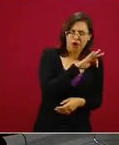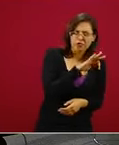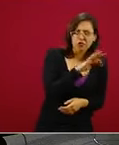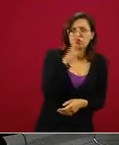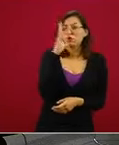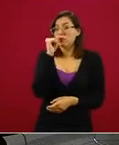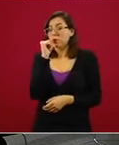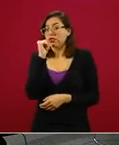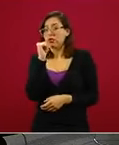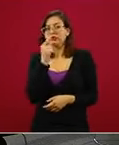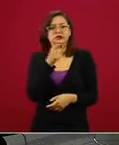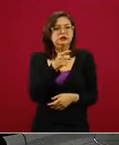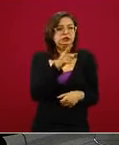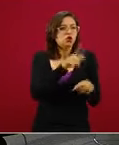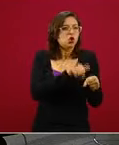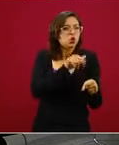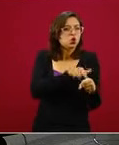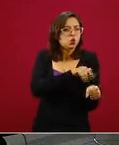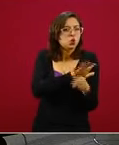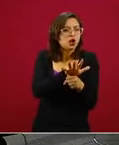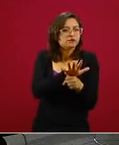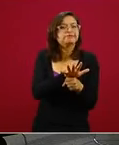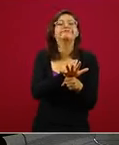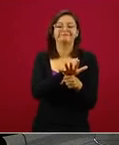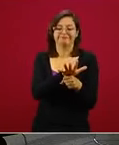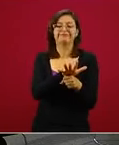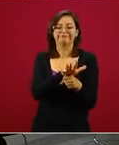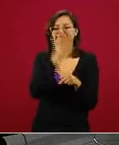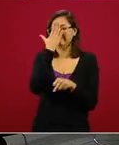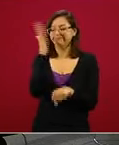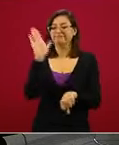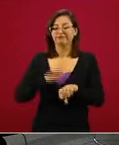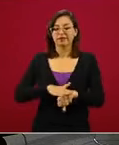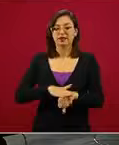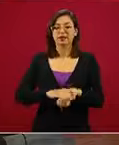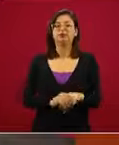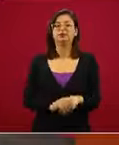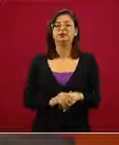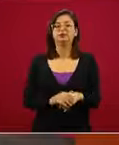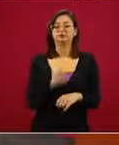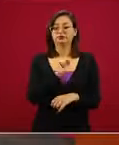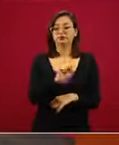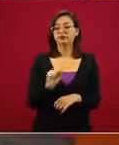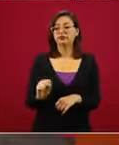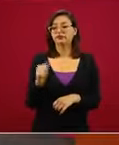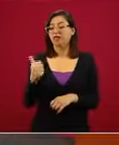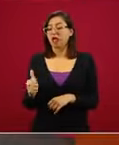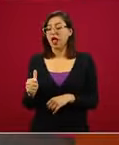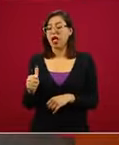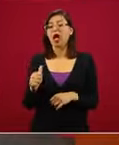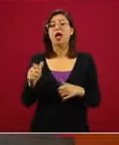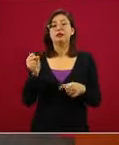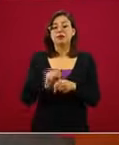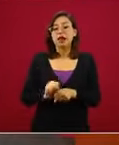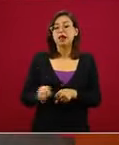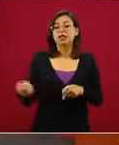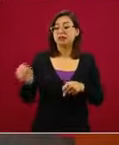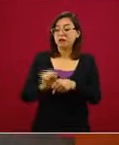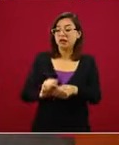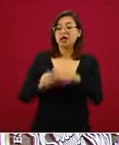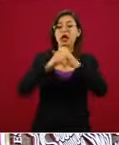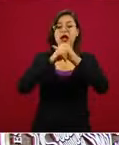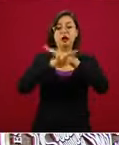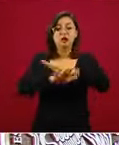dependiendo del color del semáforo. La Secretaría de Salud anunciará semanalmente qué estado